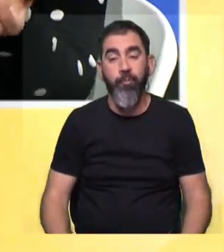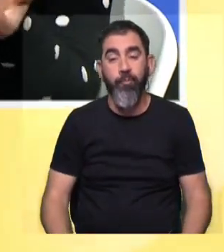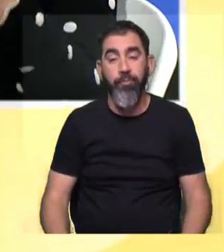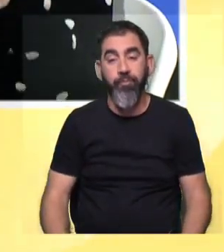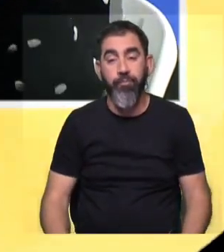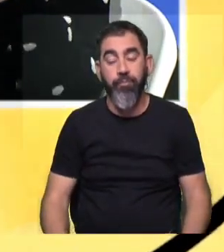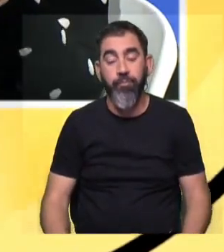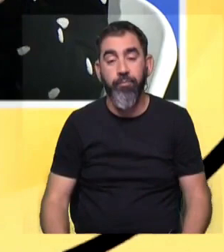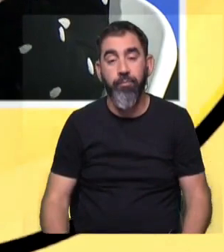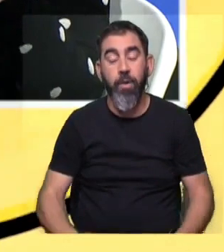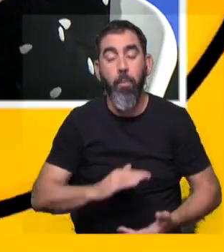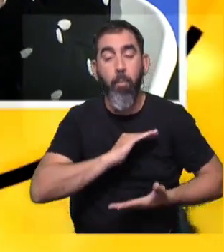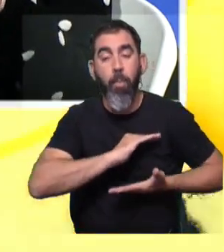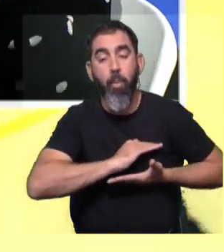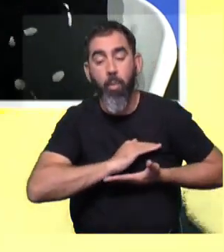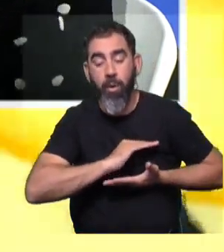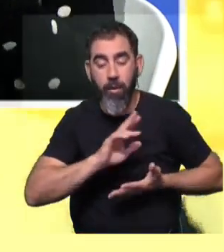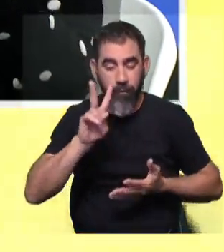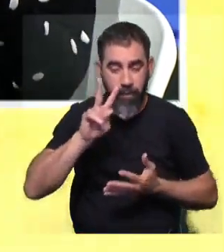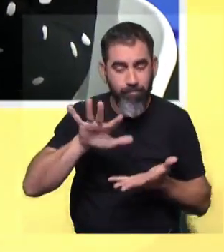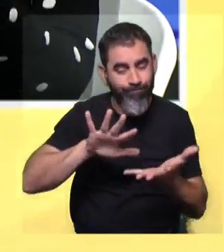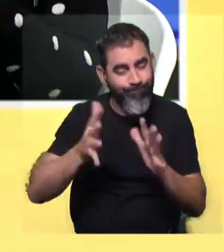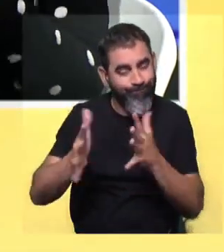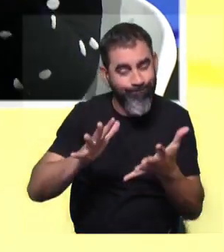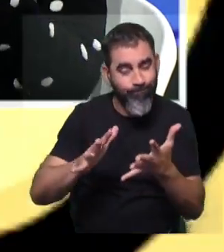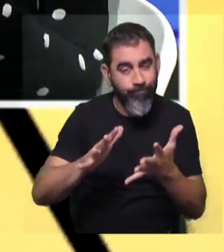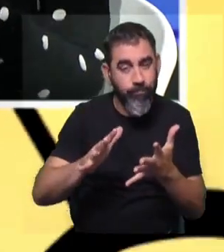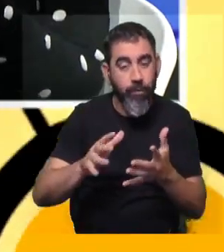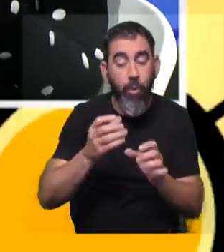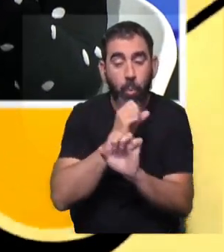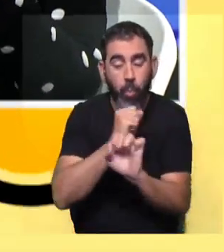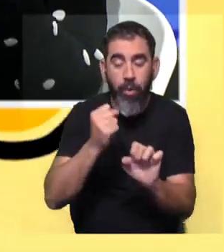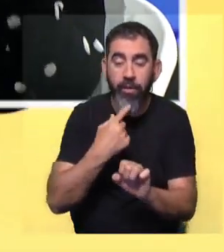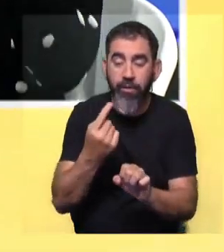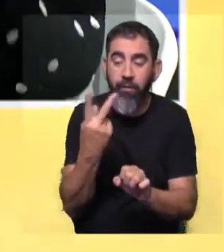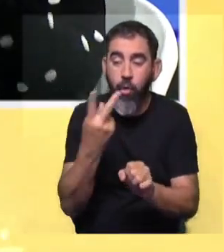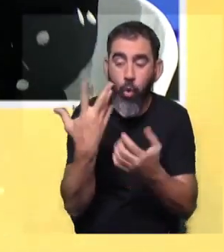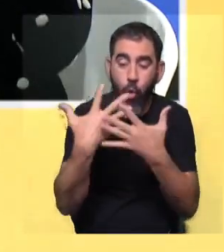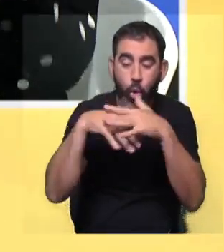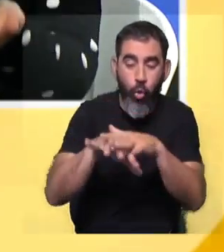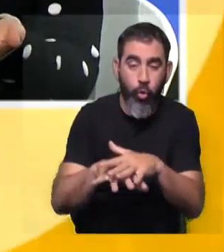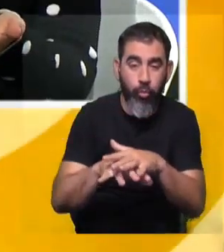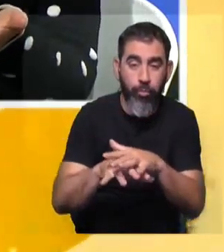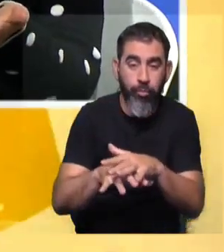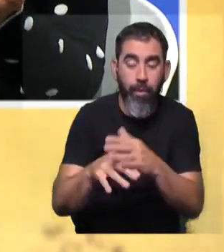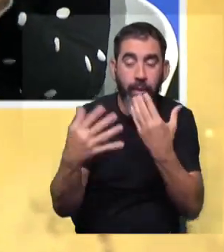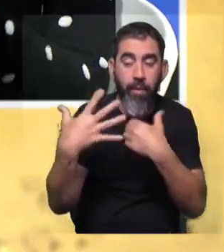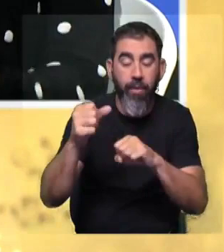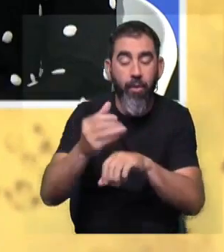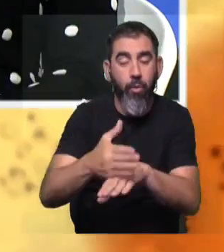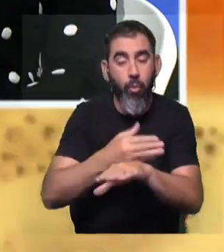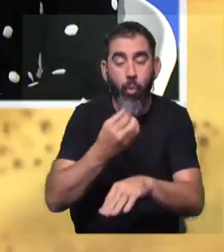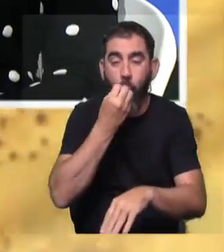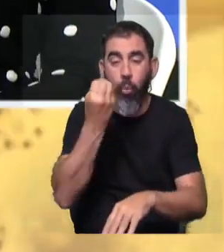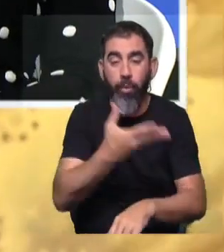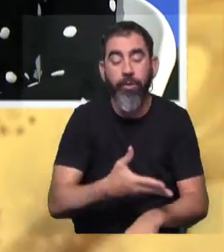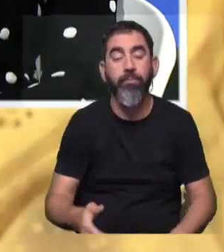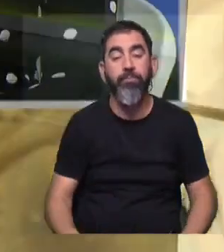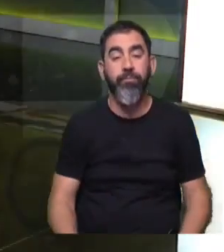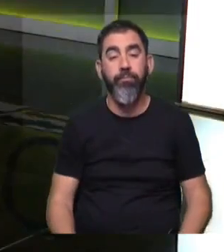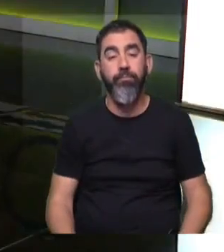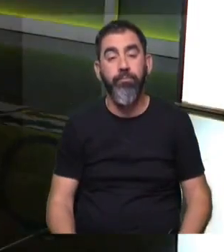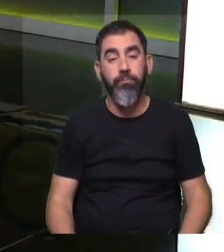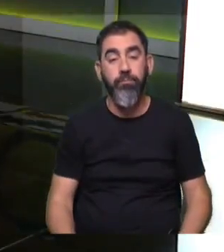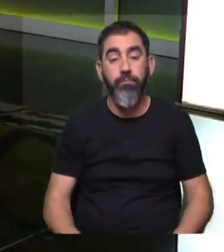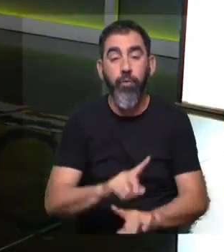mientras que en mamografía son más parecidos. Entonces, complementariamente puede ayudar a hacer un diagnóstico diferencial. Si bien no es